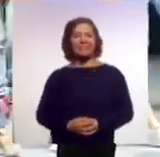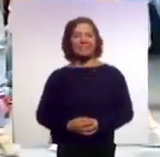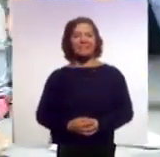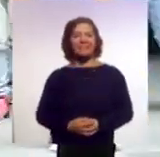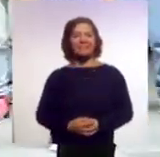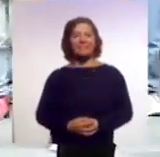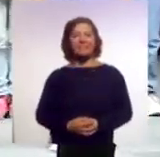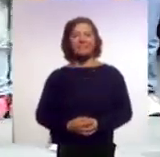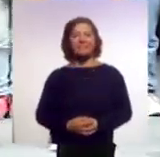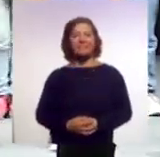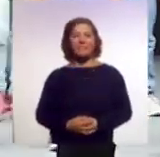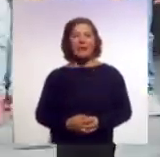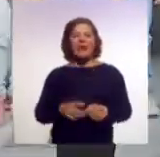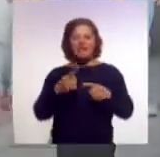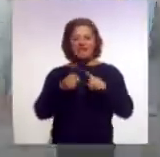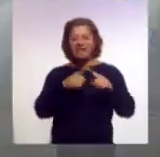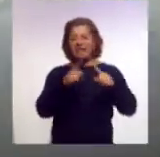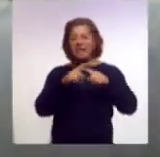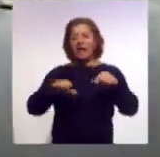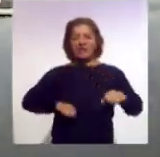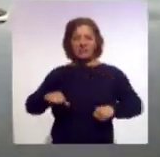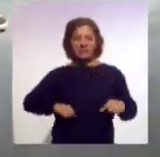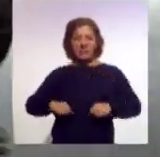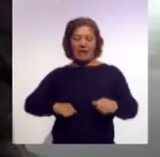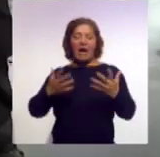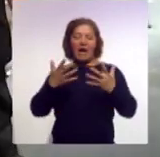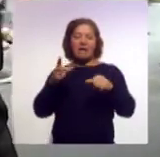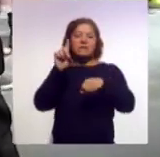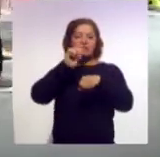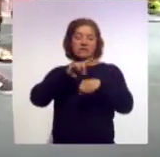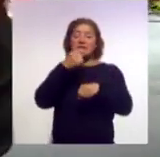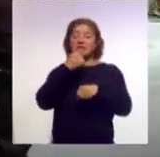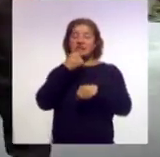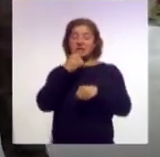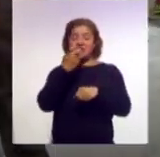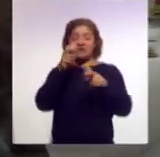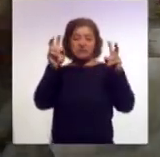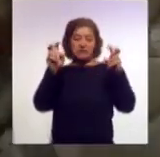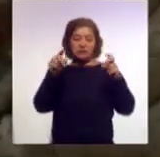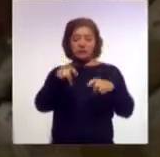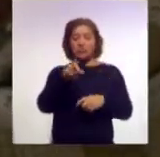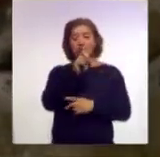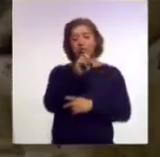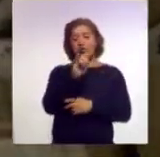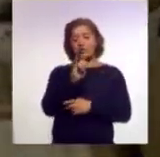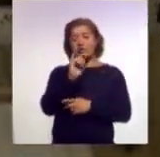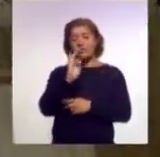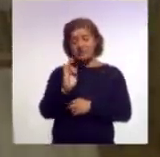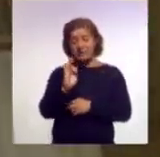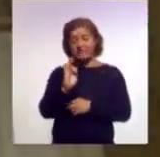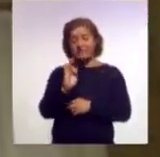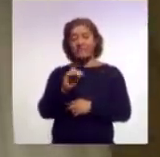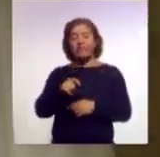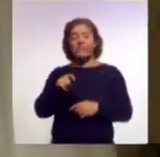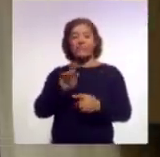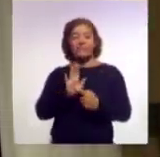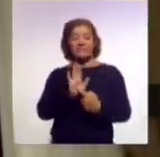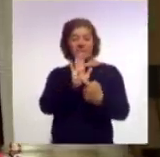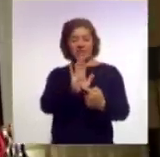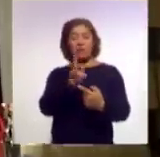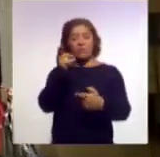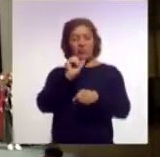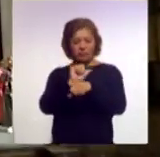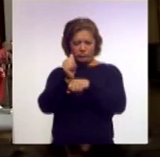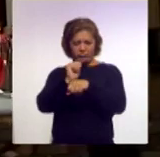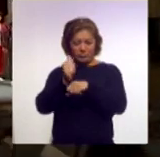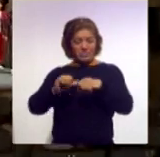Como parte de las diversas actividades que se realizan por el Día del Niño, el Sistema Estatal para el Desarrollo Integral de la Familia presentará la obra de